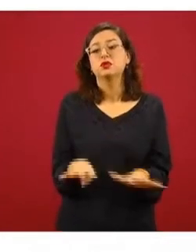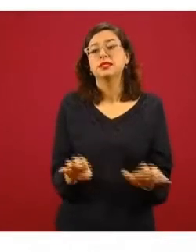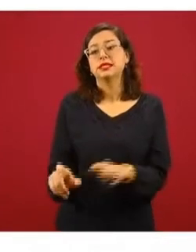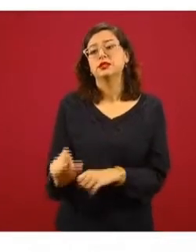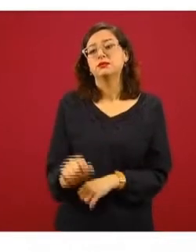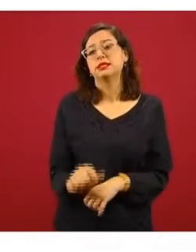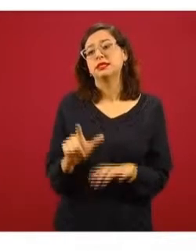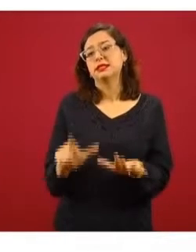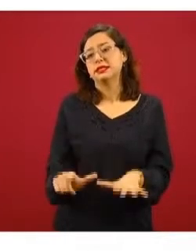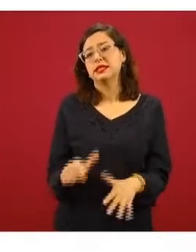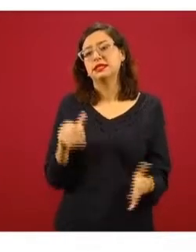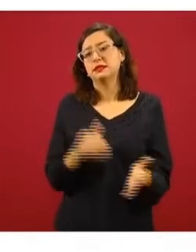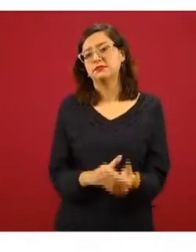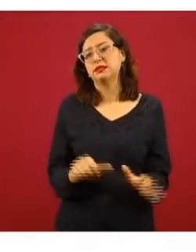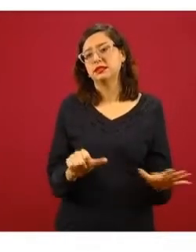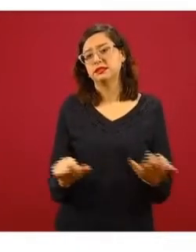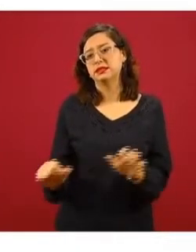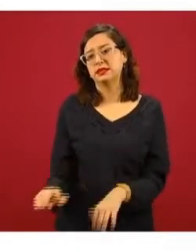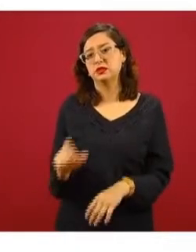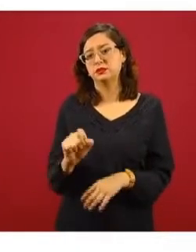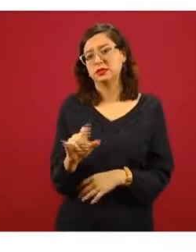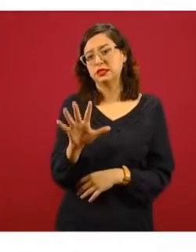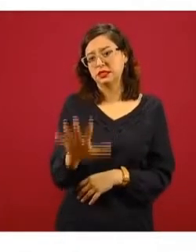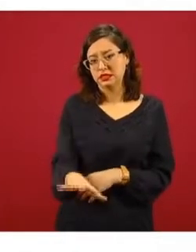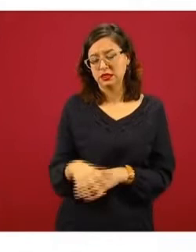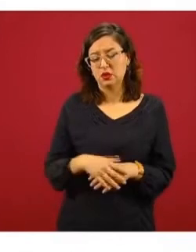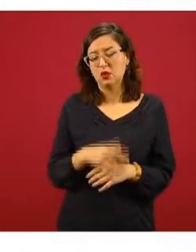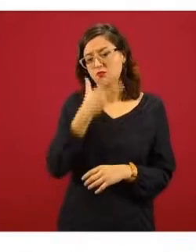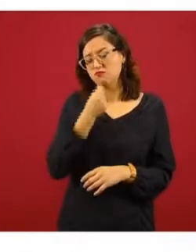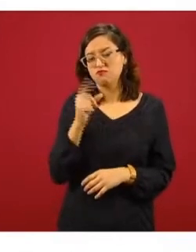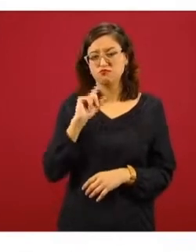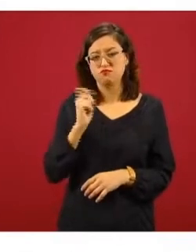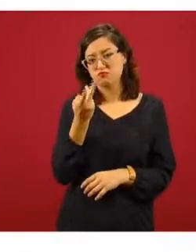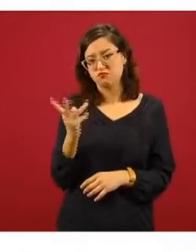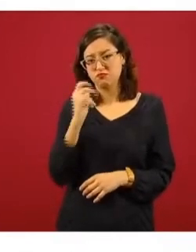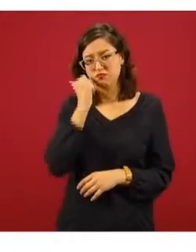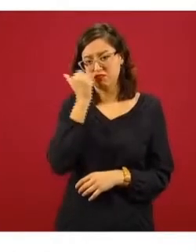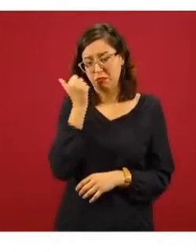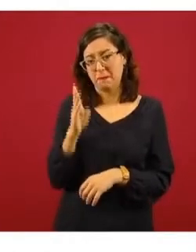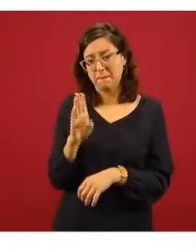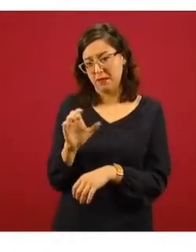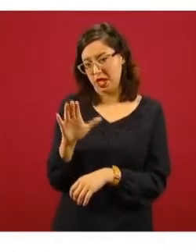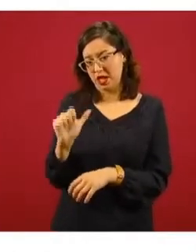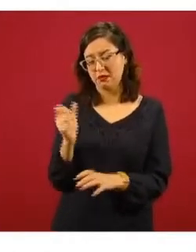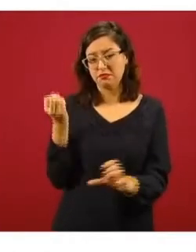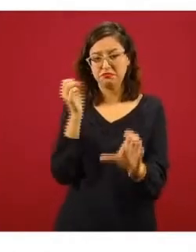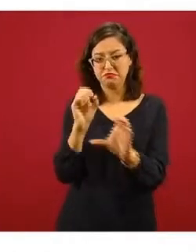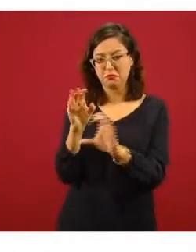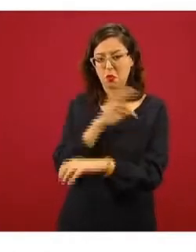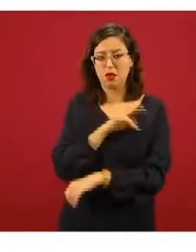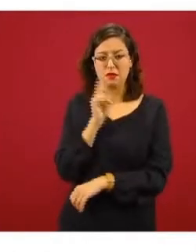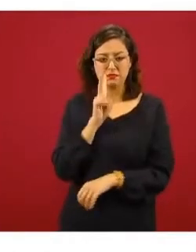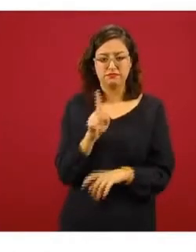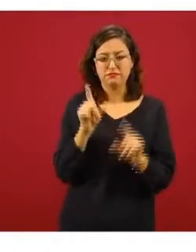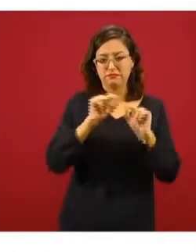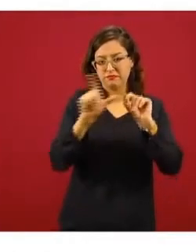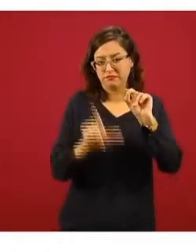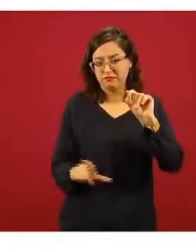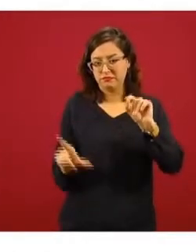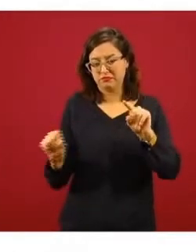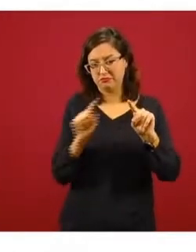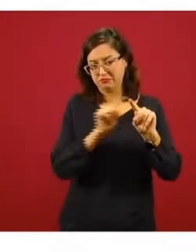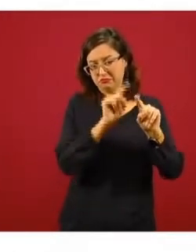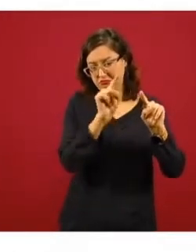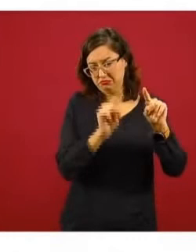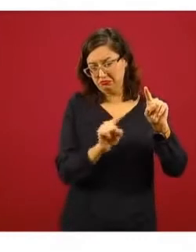becarios en este nivel educativo que están distribuidos de esta manera en el territorio nacional